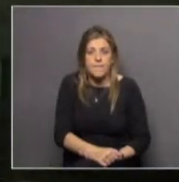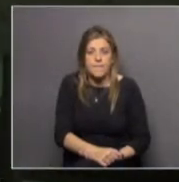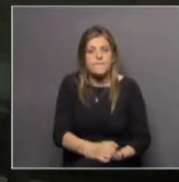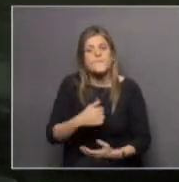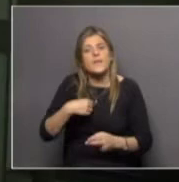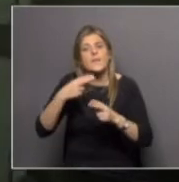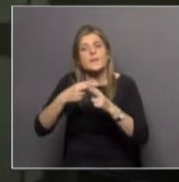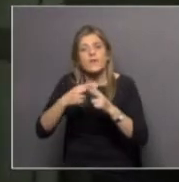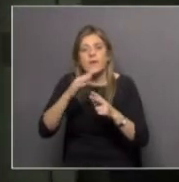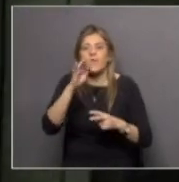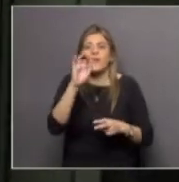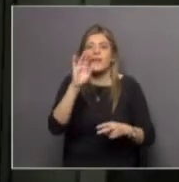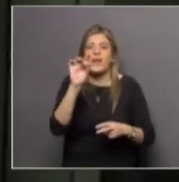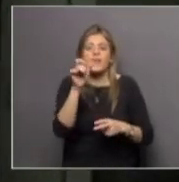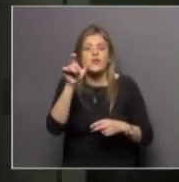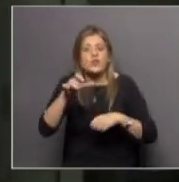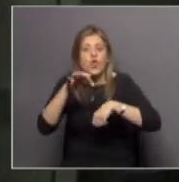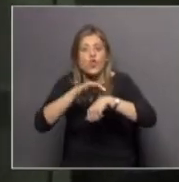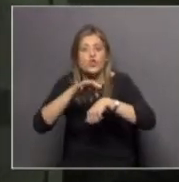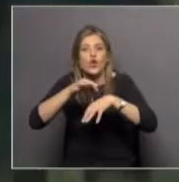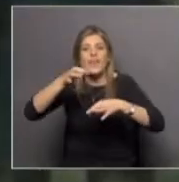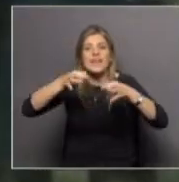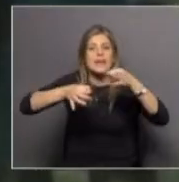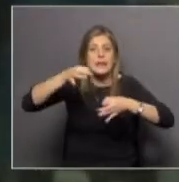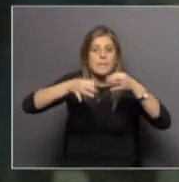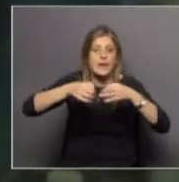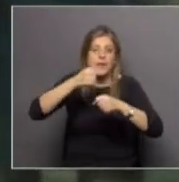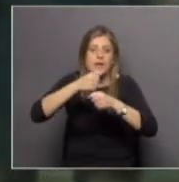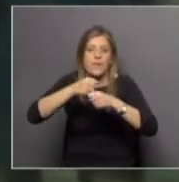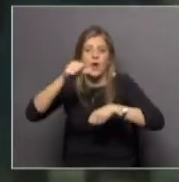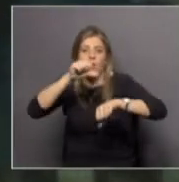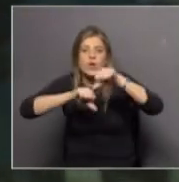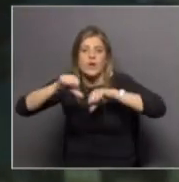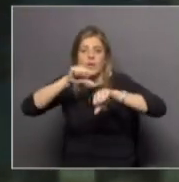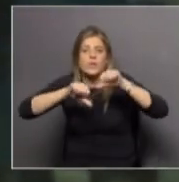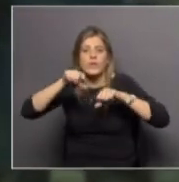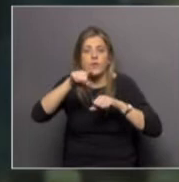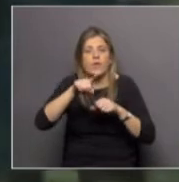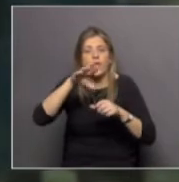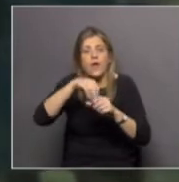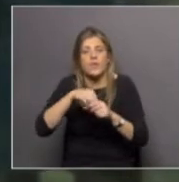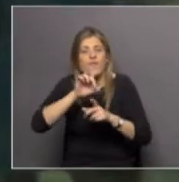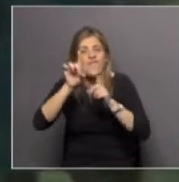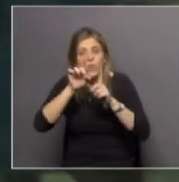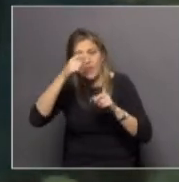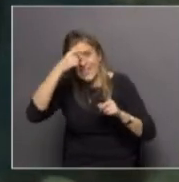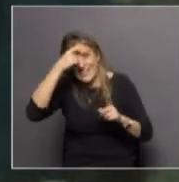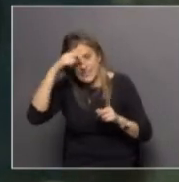Mi nombre es Fernanda Cerda, soy doctora en química y trabajo en el Laboratorio de Biomatoriales de la Facultad de Ciencias.